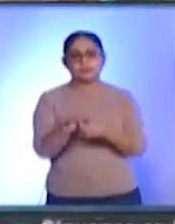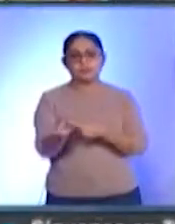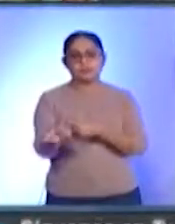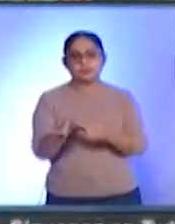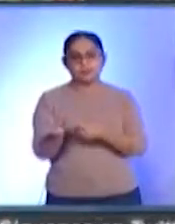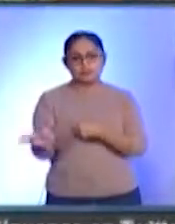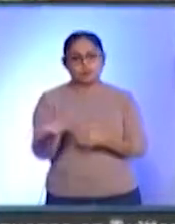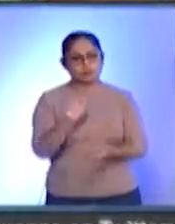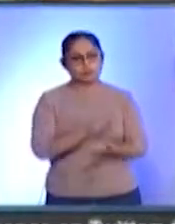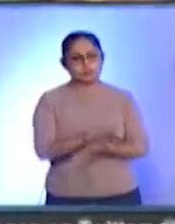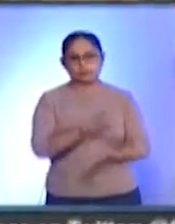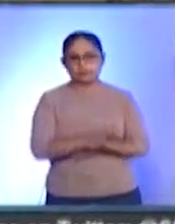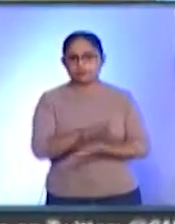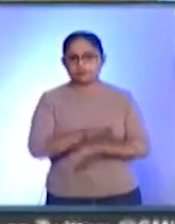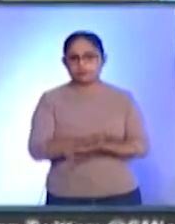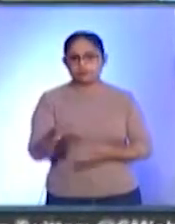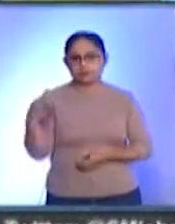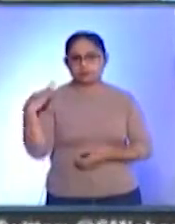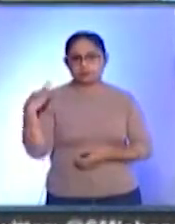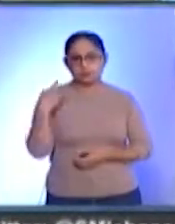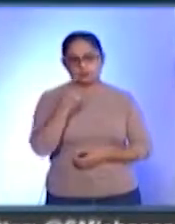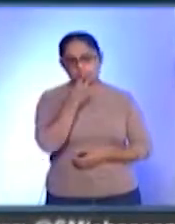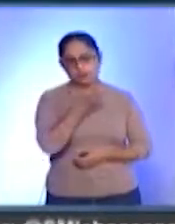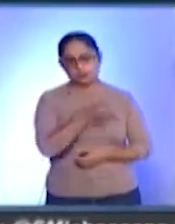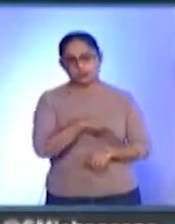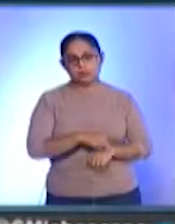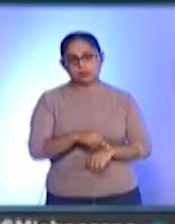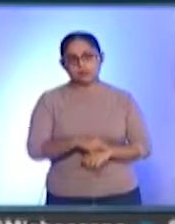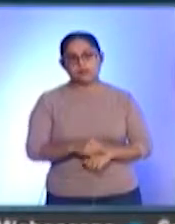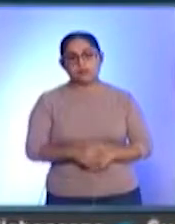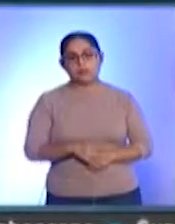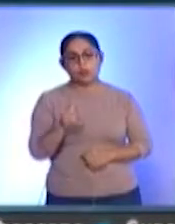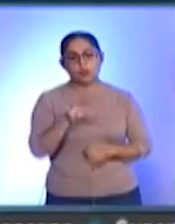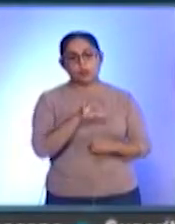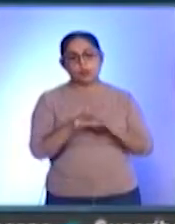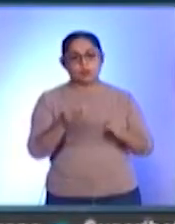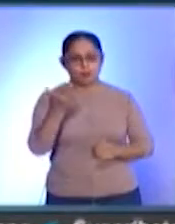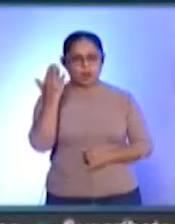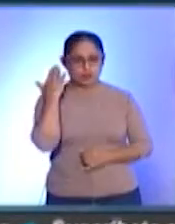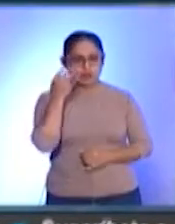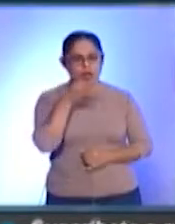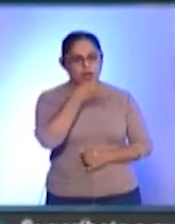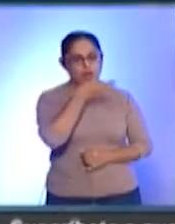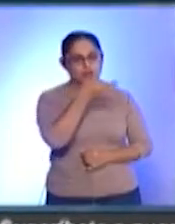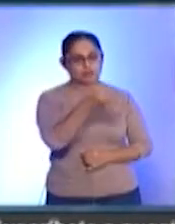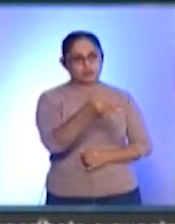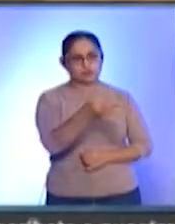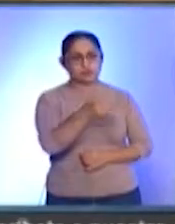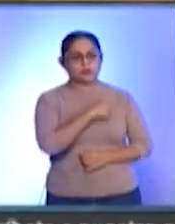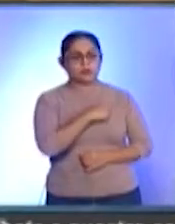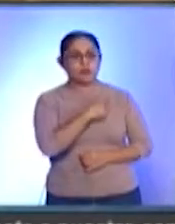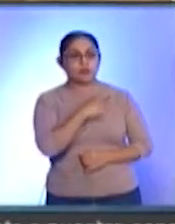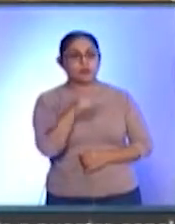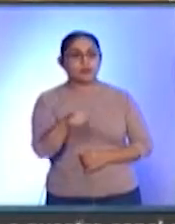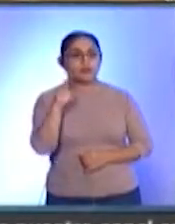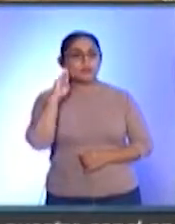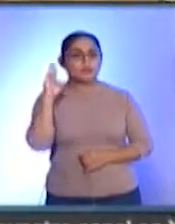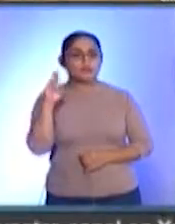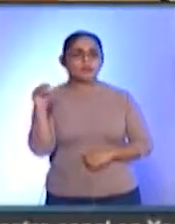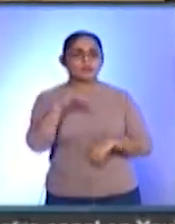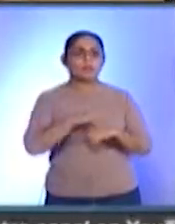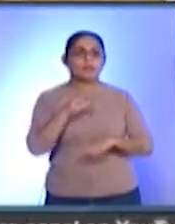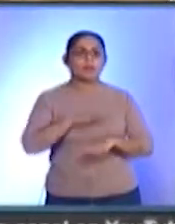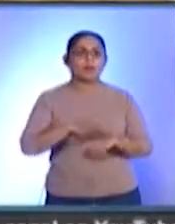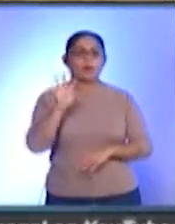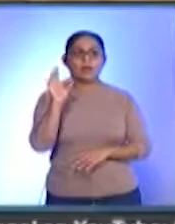dosis se han agotado, expuso Ramos Esquivel. De acuerdo con el último reporte de la autoridad en materia de salud, en Michoacán se han aplicado más